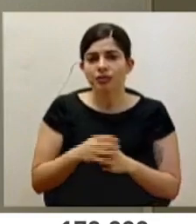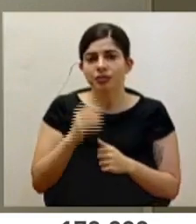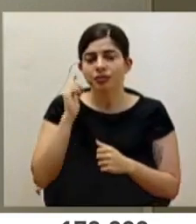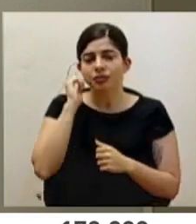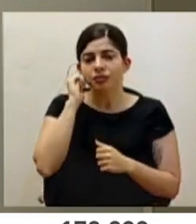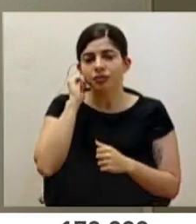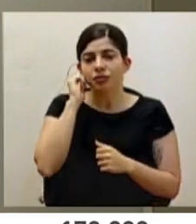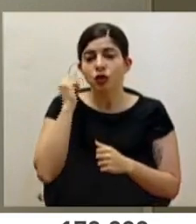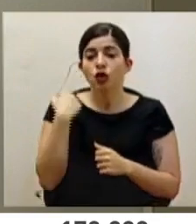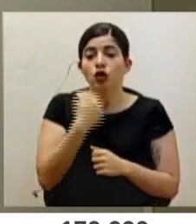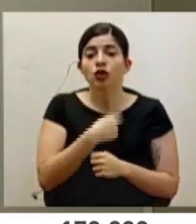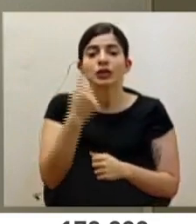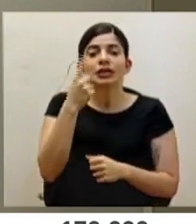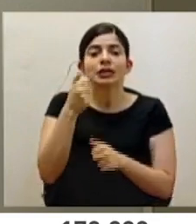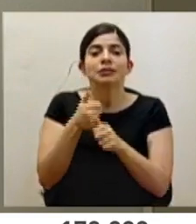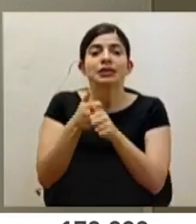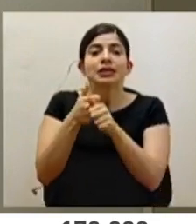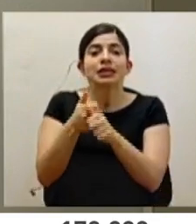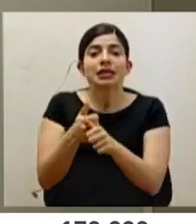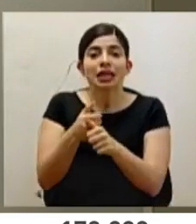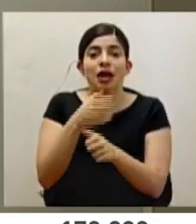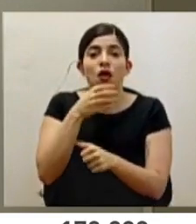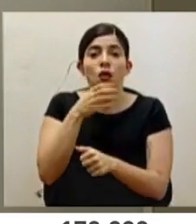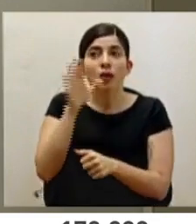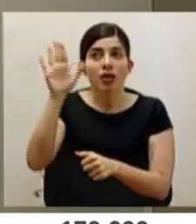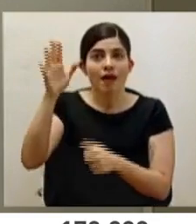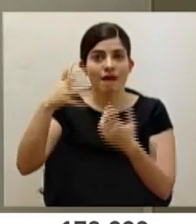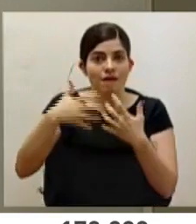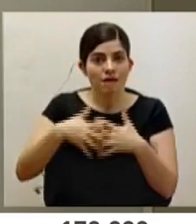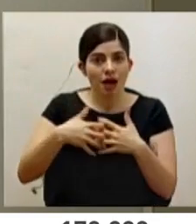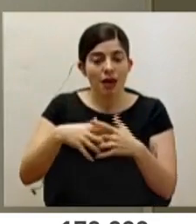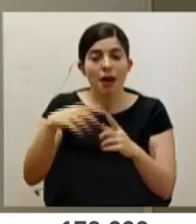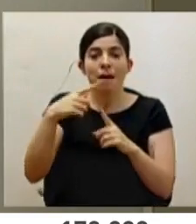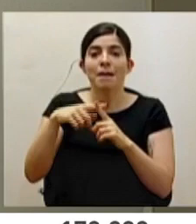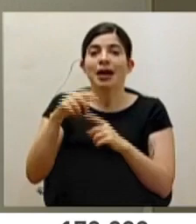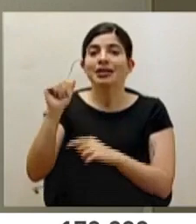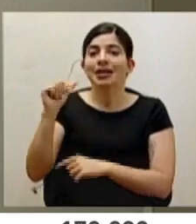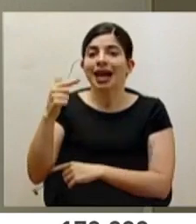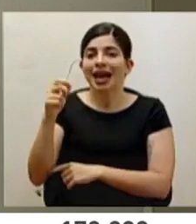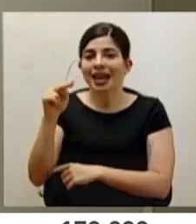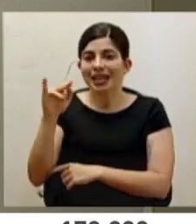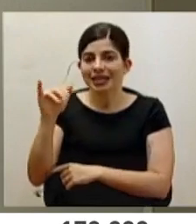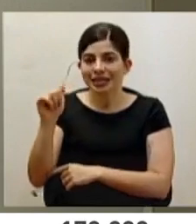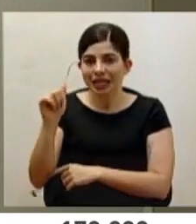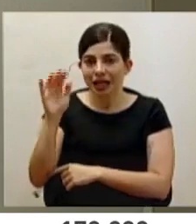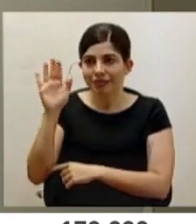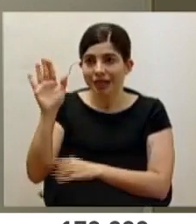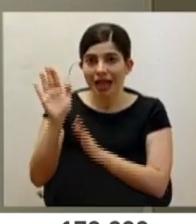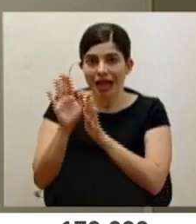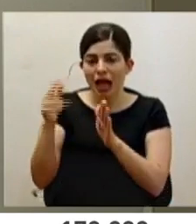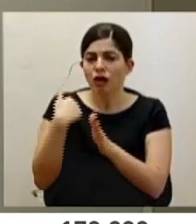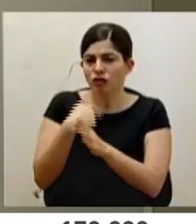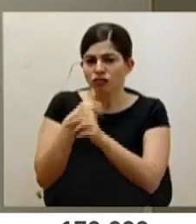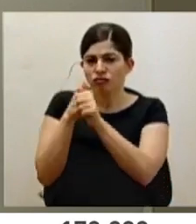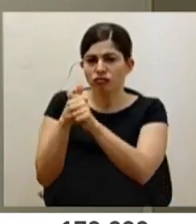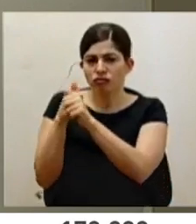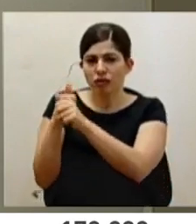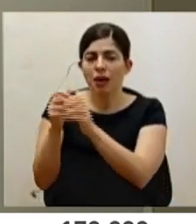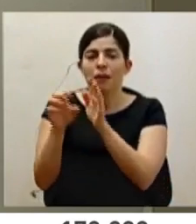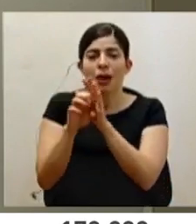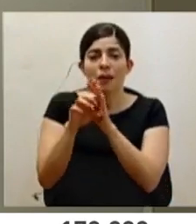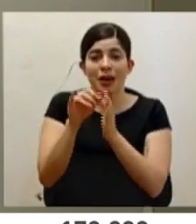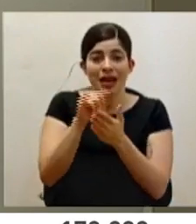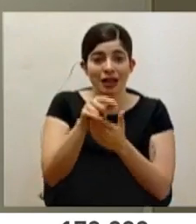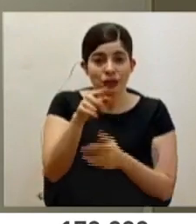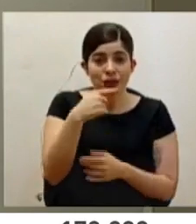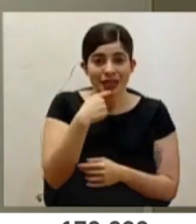siempre seguiremos las indicaciones tanto del fabricante como de las agencias estrictas en su generalidad. Por ejemplo, esas